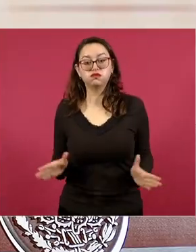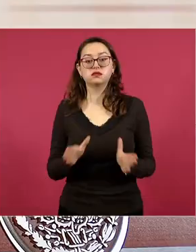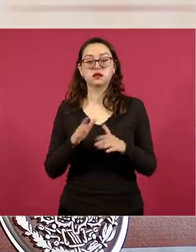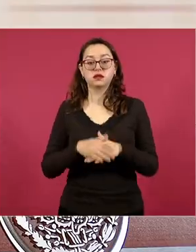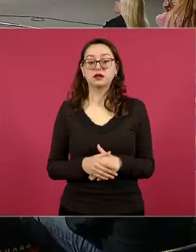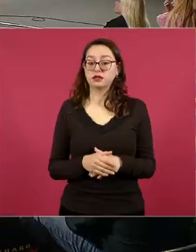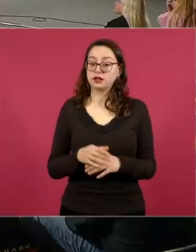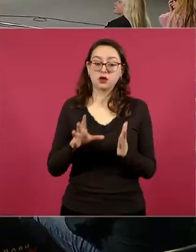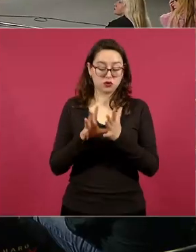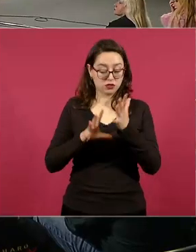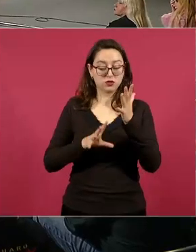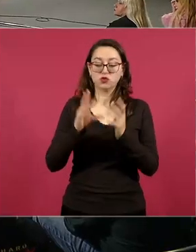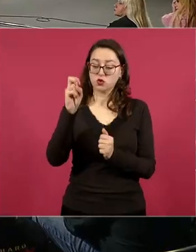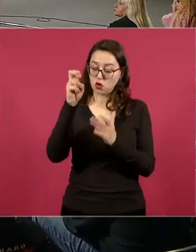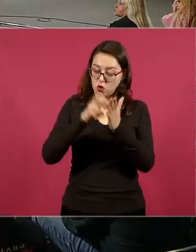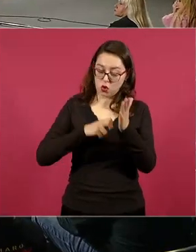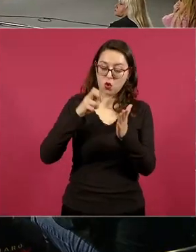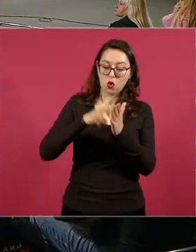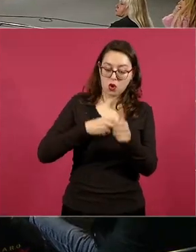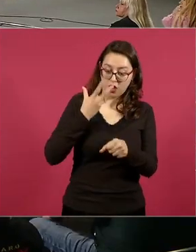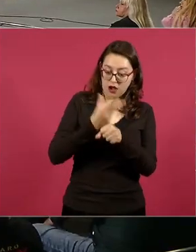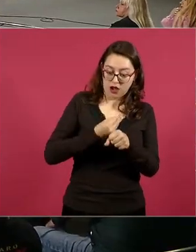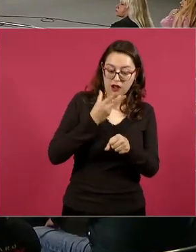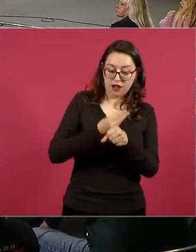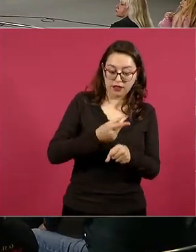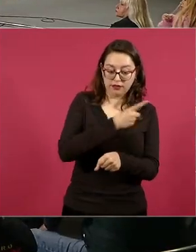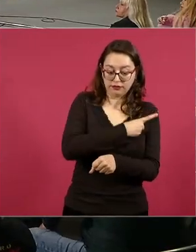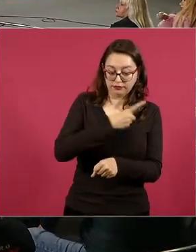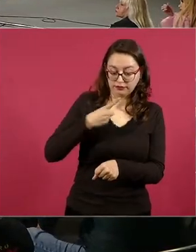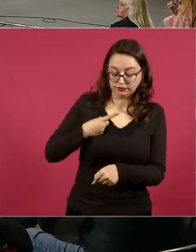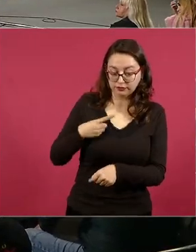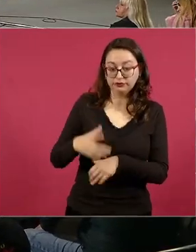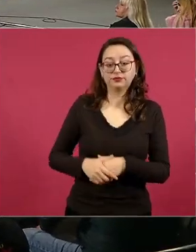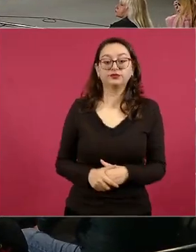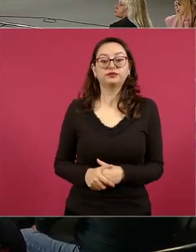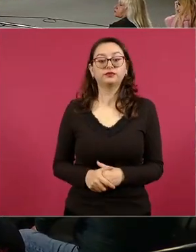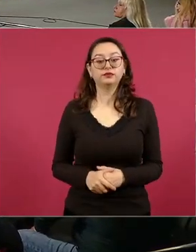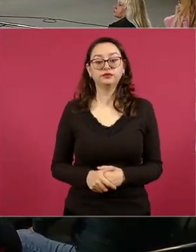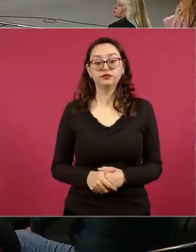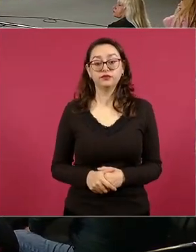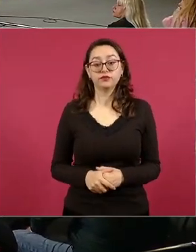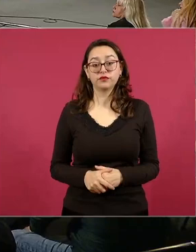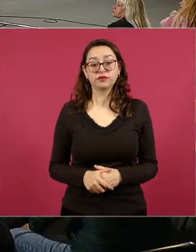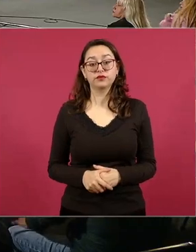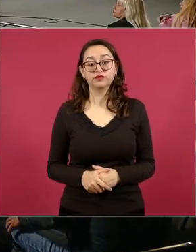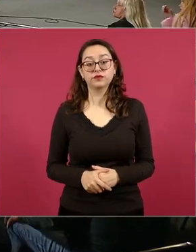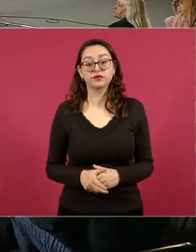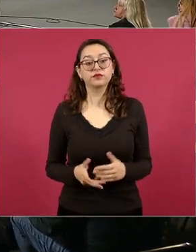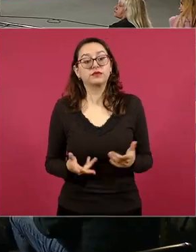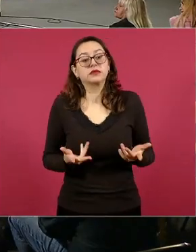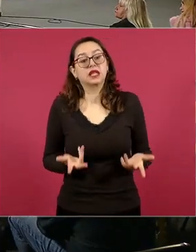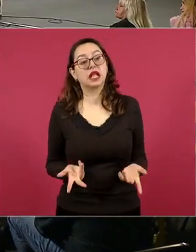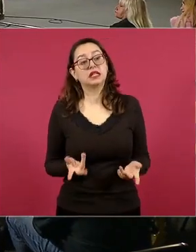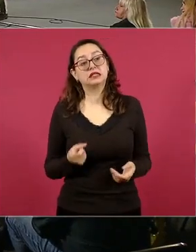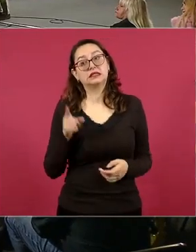este caso de elección de jueces podría ser algo similar bueno obviamente se ha politizado mucho el tema de lo que está pasando con Ernestina